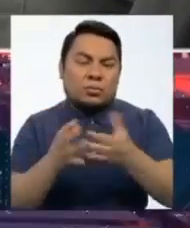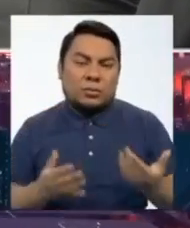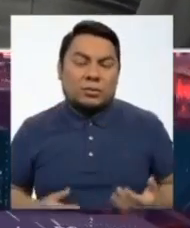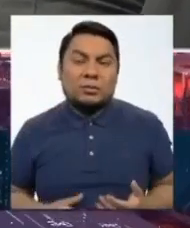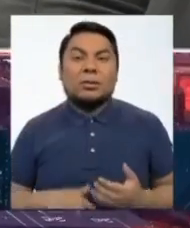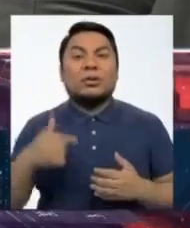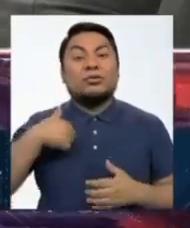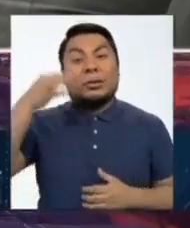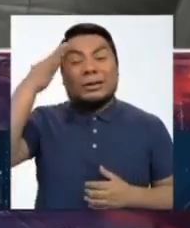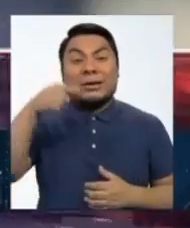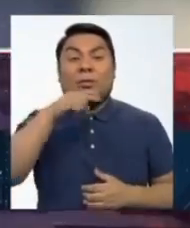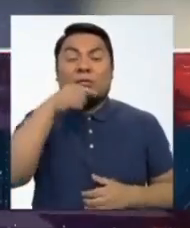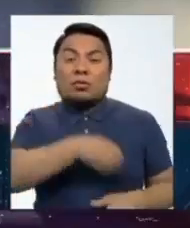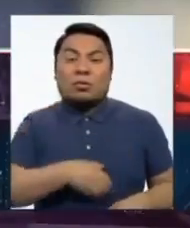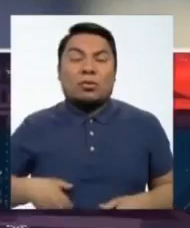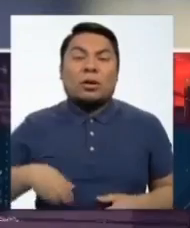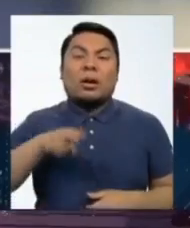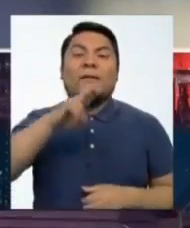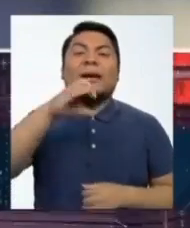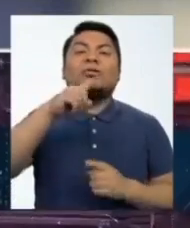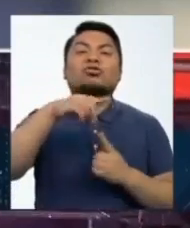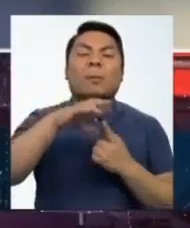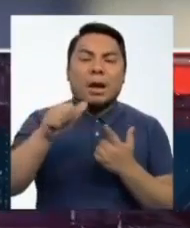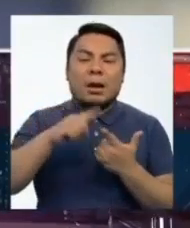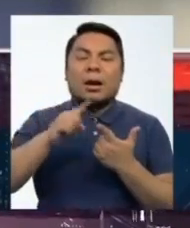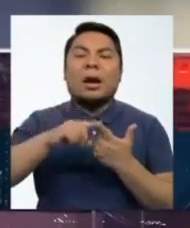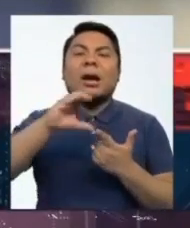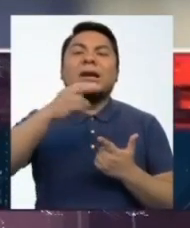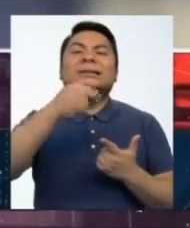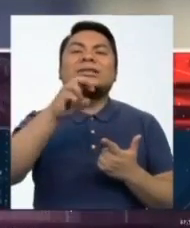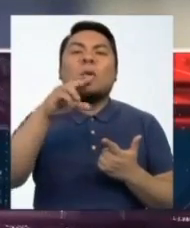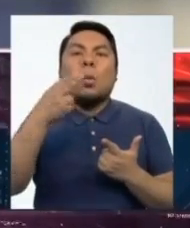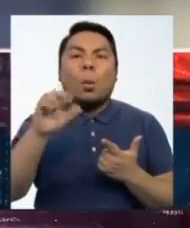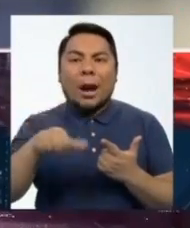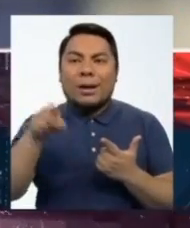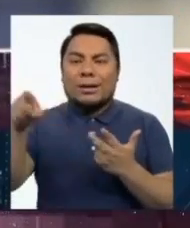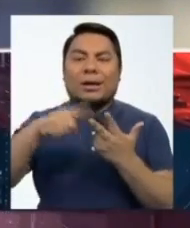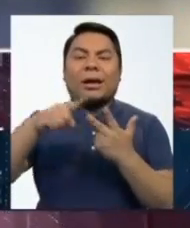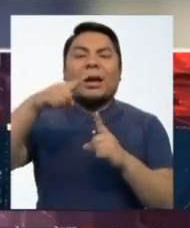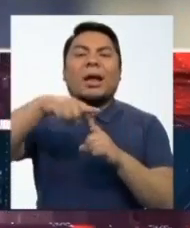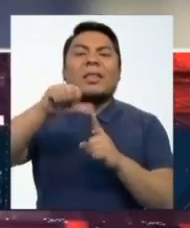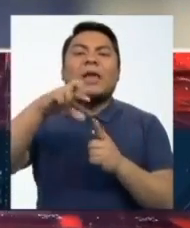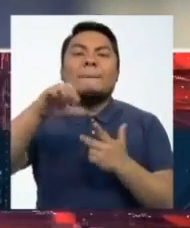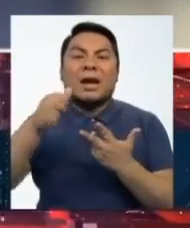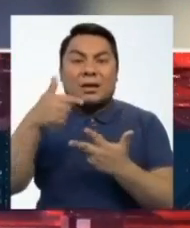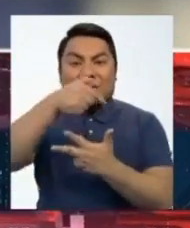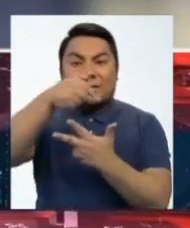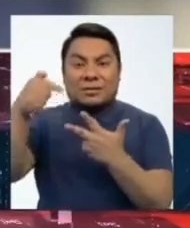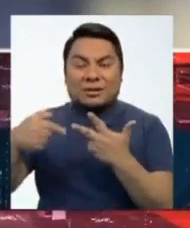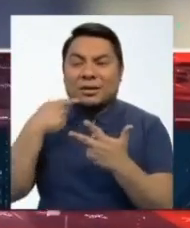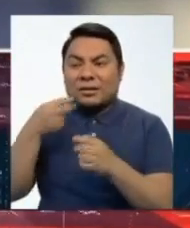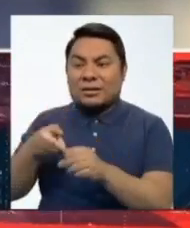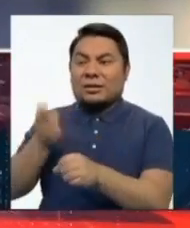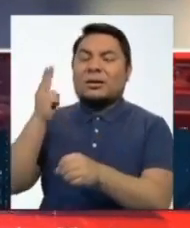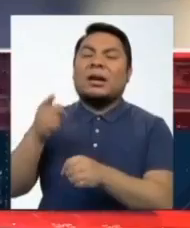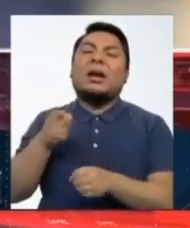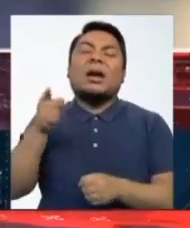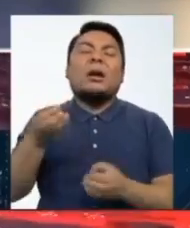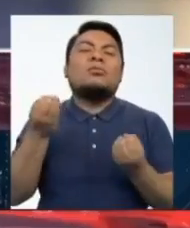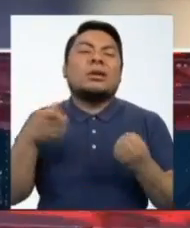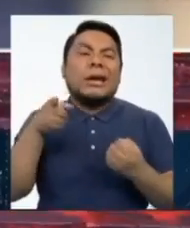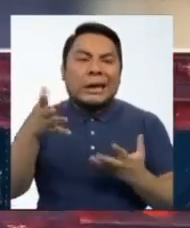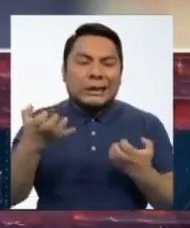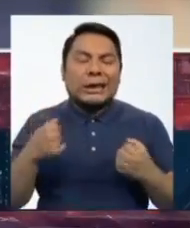tanto la congresista Vilcatoma como la congresista Chihuán y el congresista Tapia lo que quieren es demostrar que tiene cierta independencia para poder